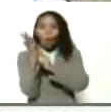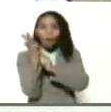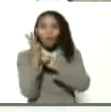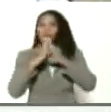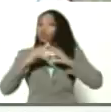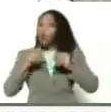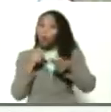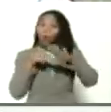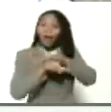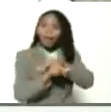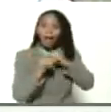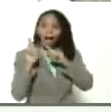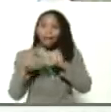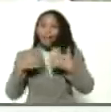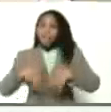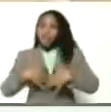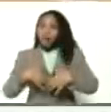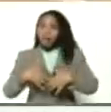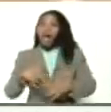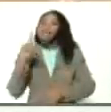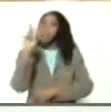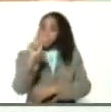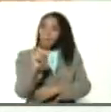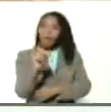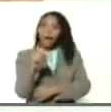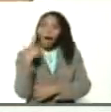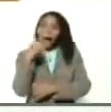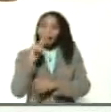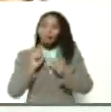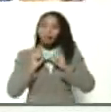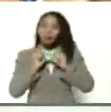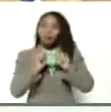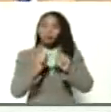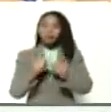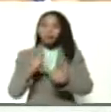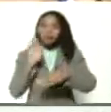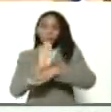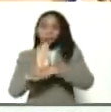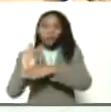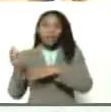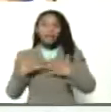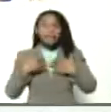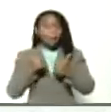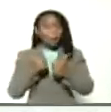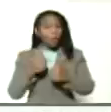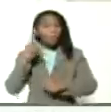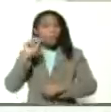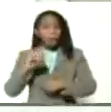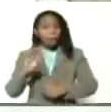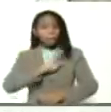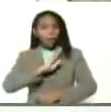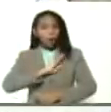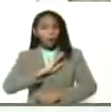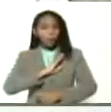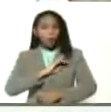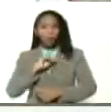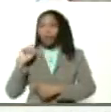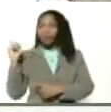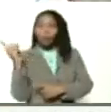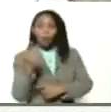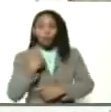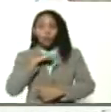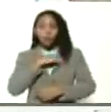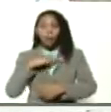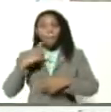todos los que entran a esta planta también tienen que seguir con las medidas de seguridad. Estamos haciendo lo propio en todos nuestros